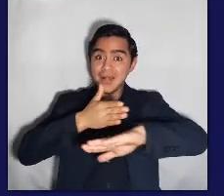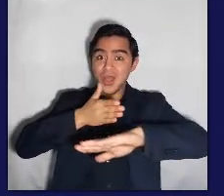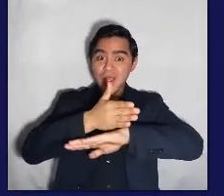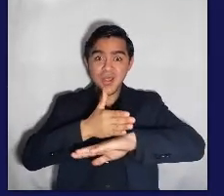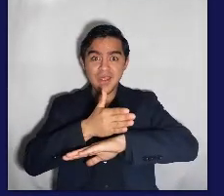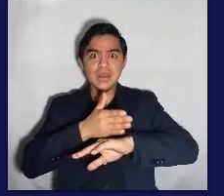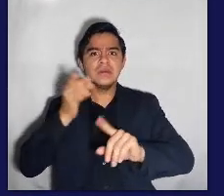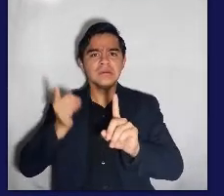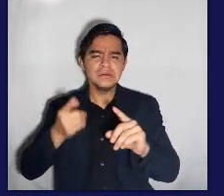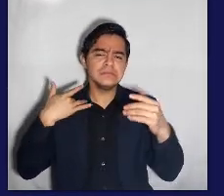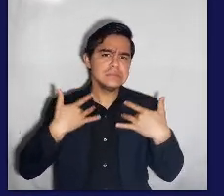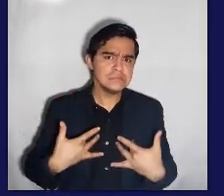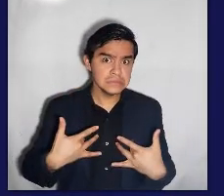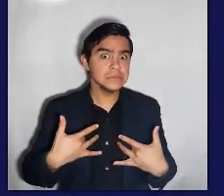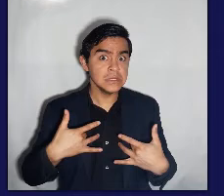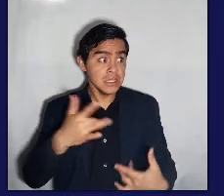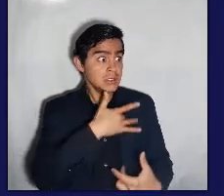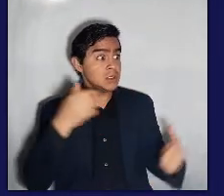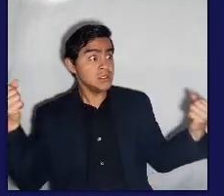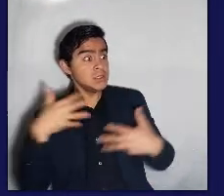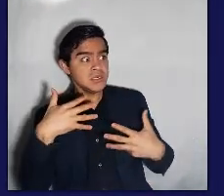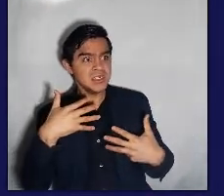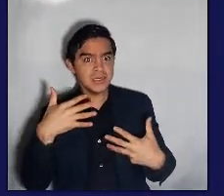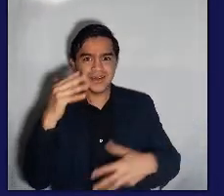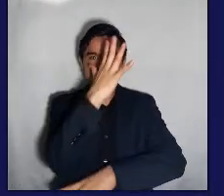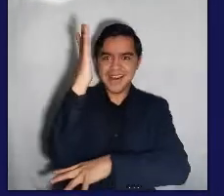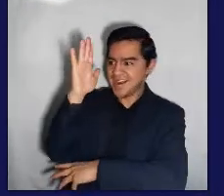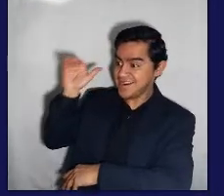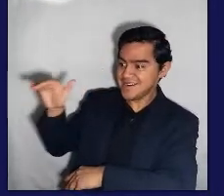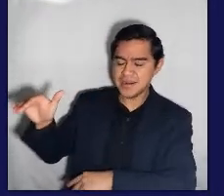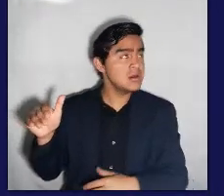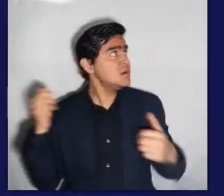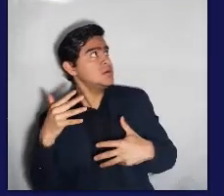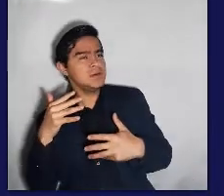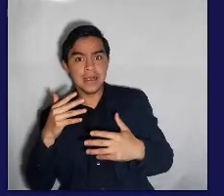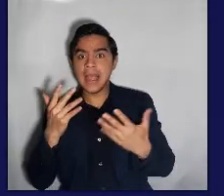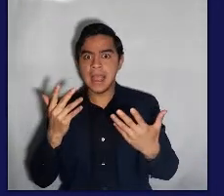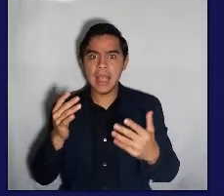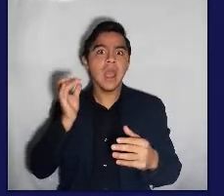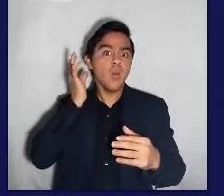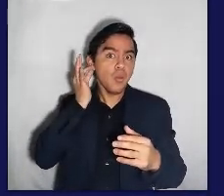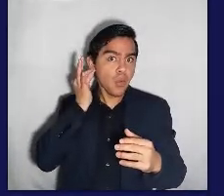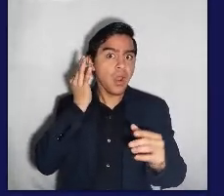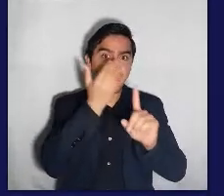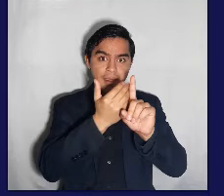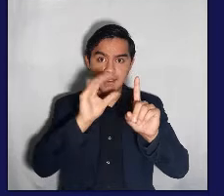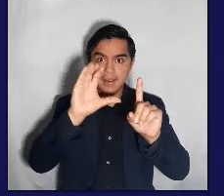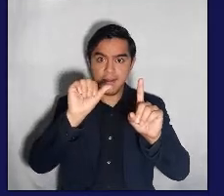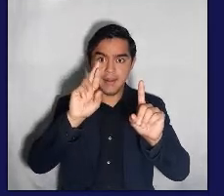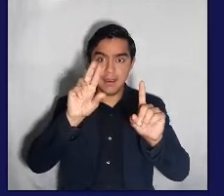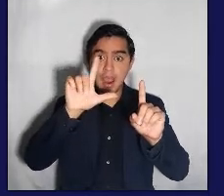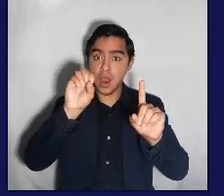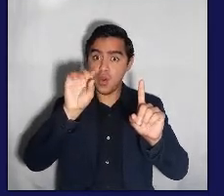en este caso, Maderucho estaba triste y se sintió atemorizado cuando el árbol le habló. Y